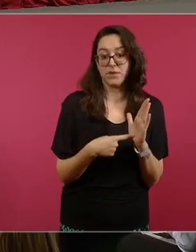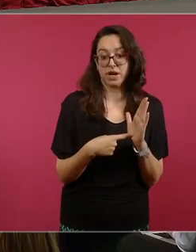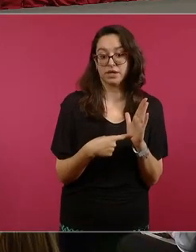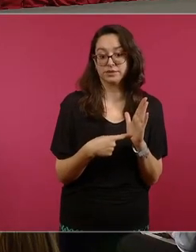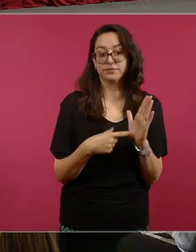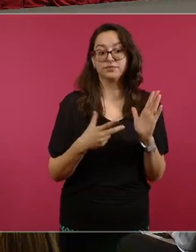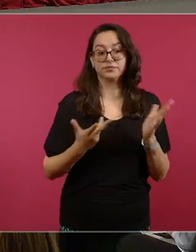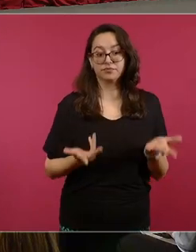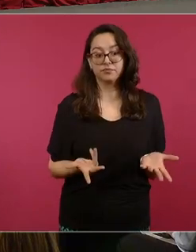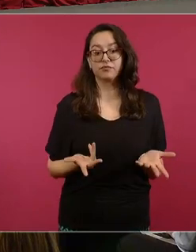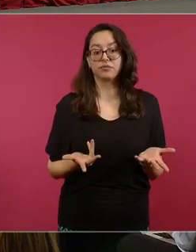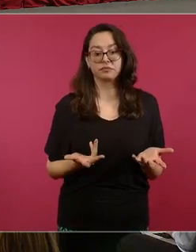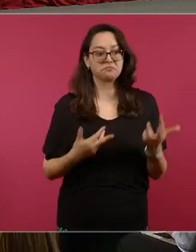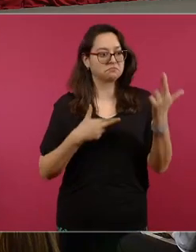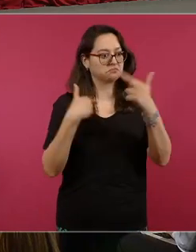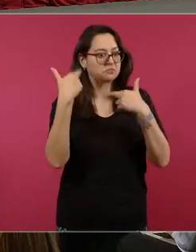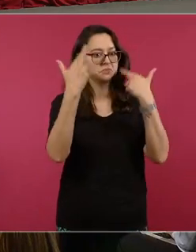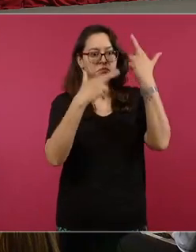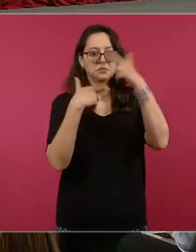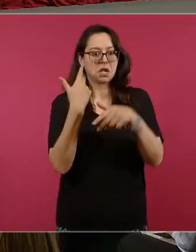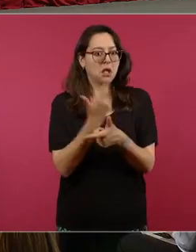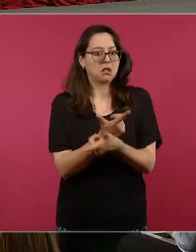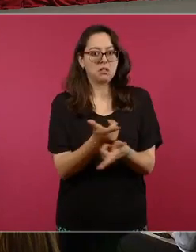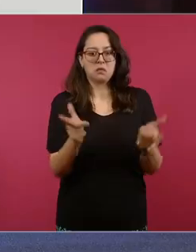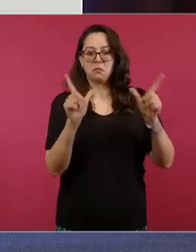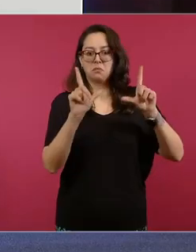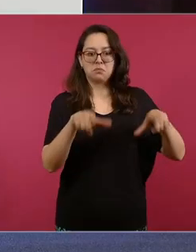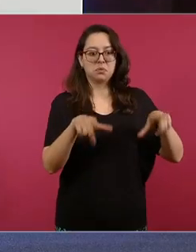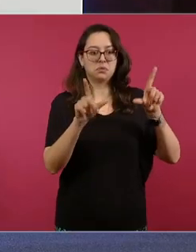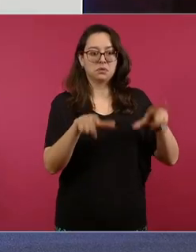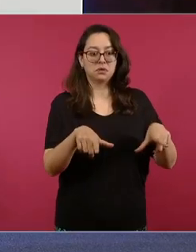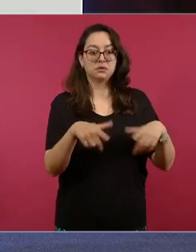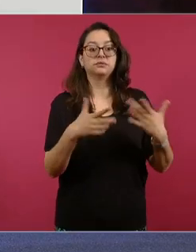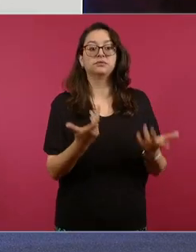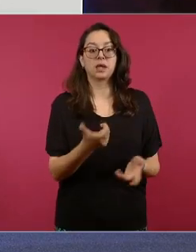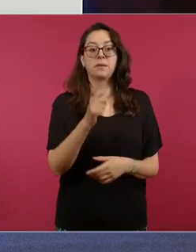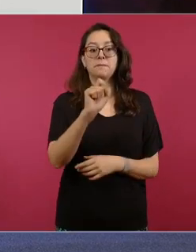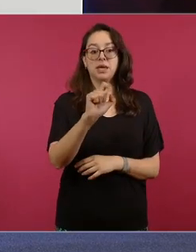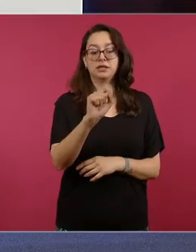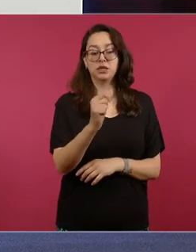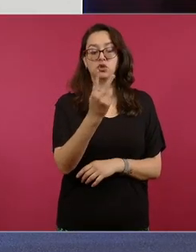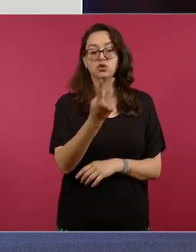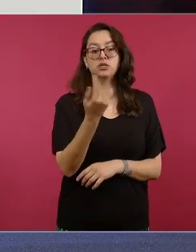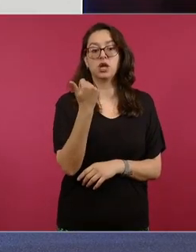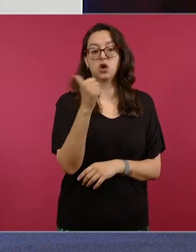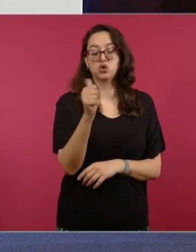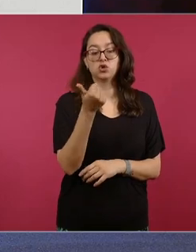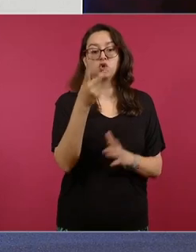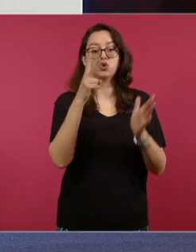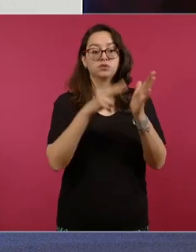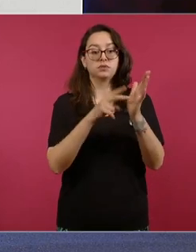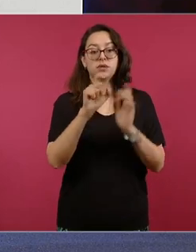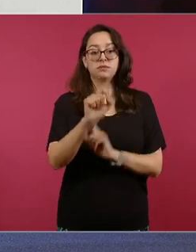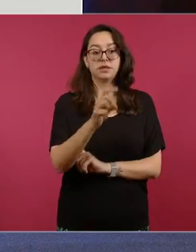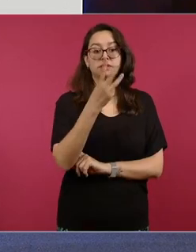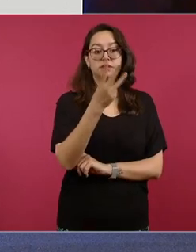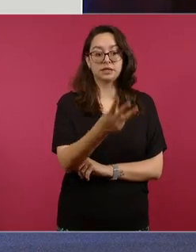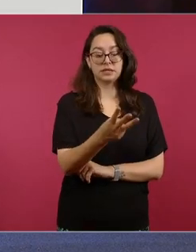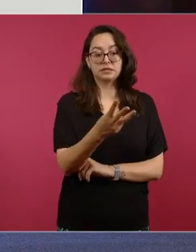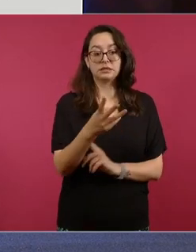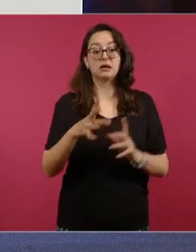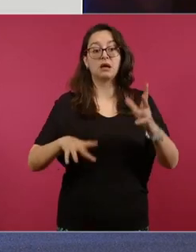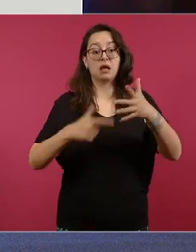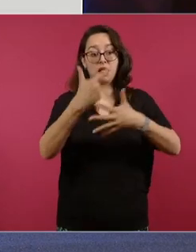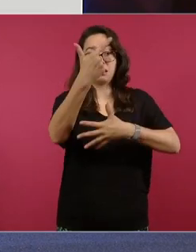checar los datos ese registro es del 22 de agosto de 2023 y corresponde a 110 mil